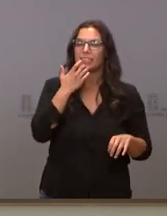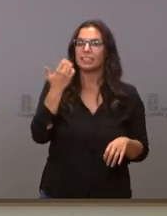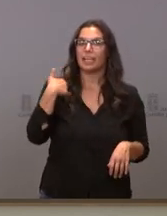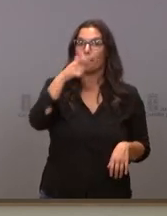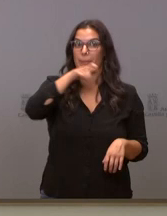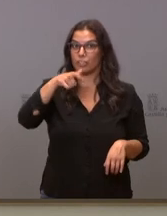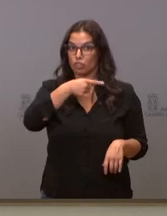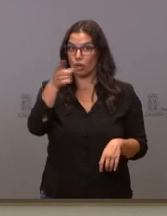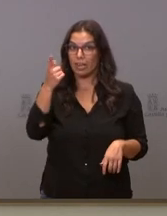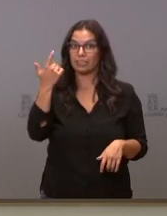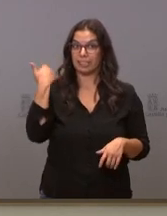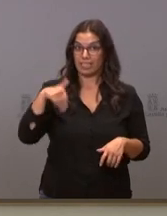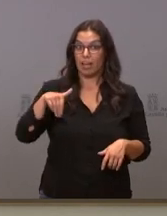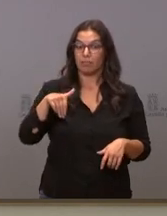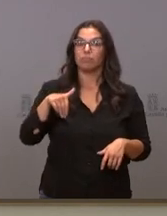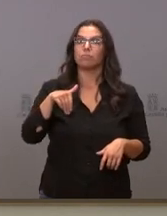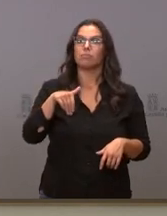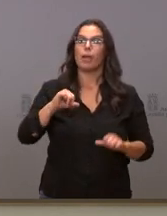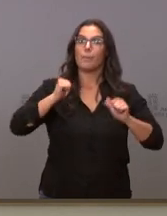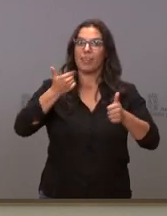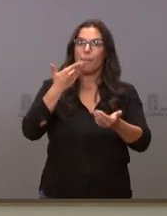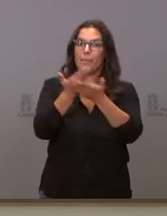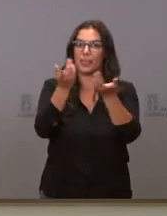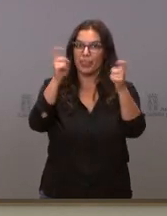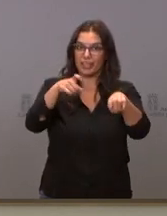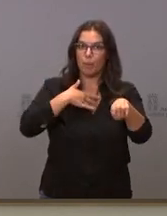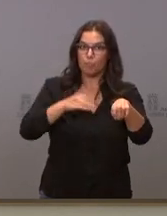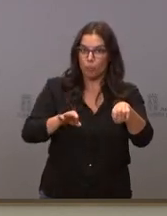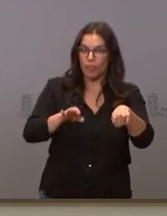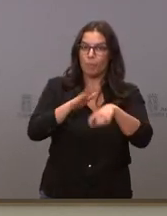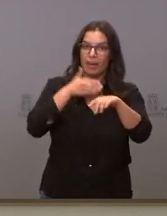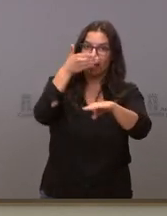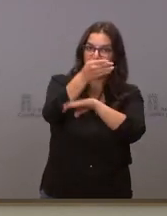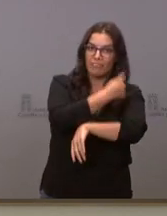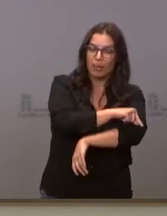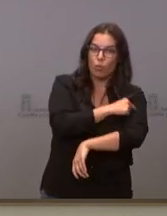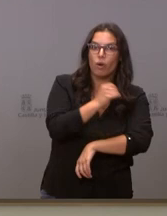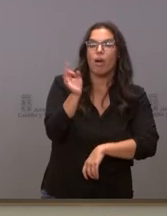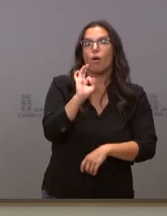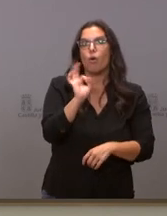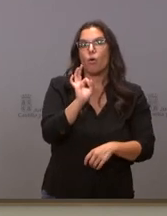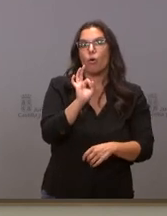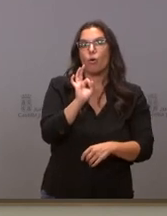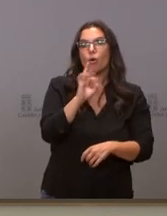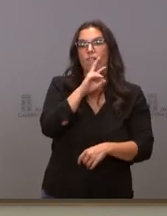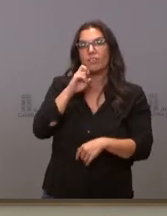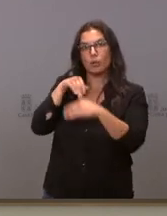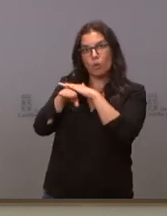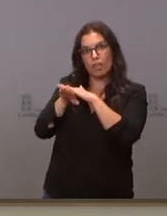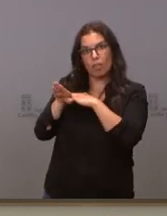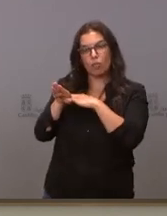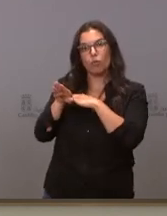para las que está indicada pedir cita para ir a vacunarse si hay reserva de vacunas ya